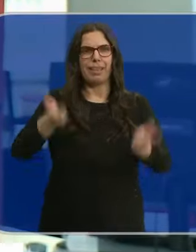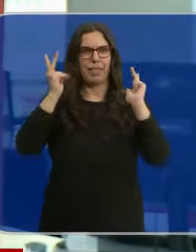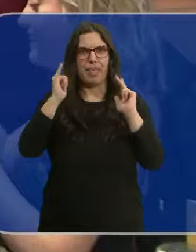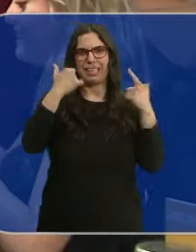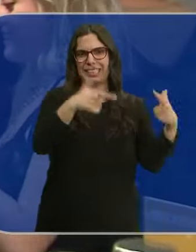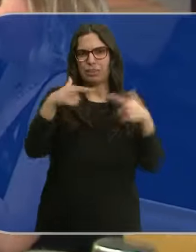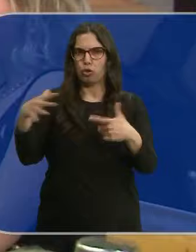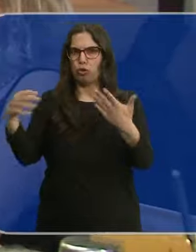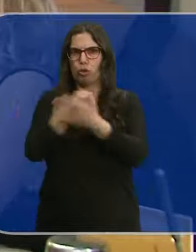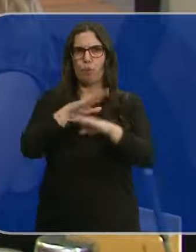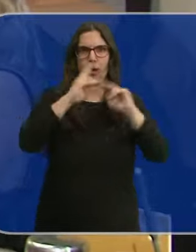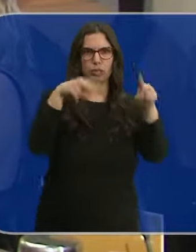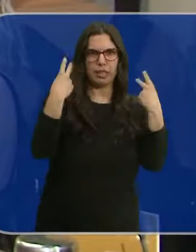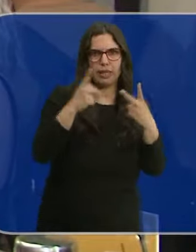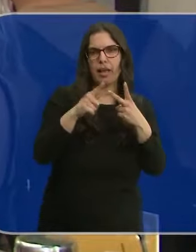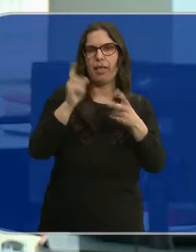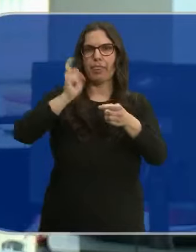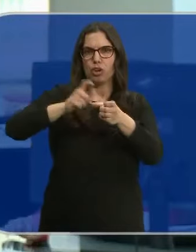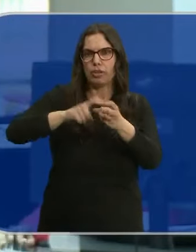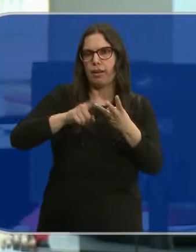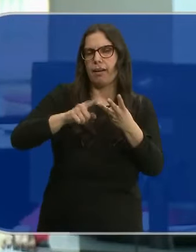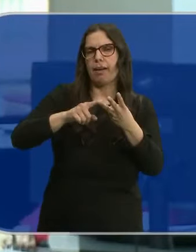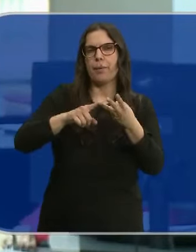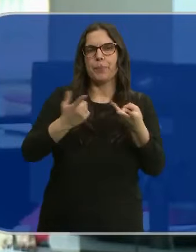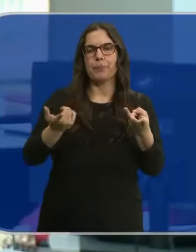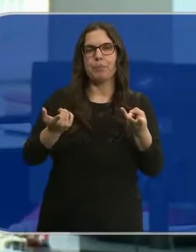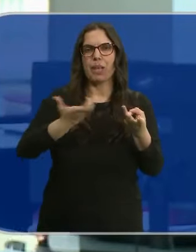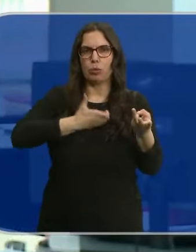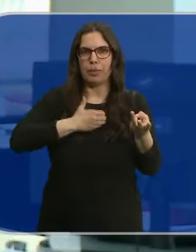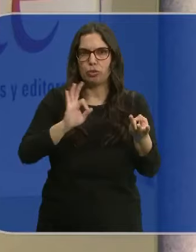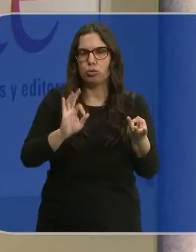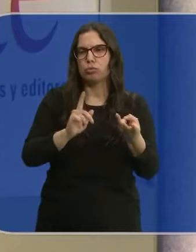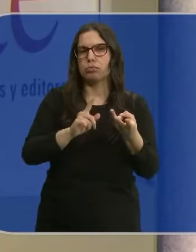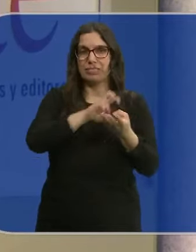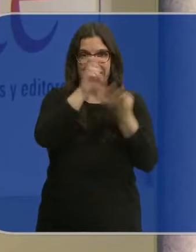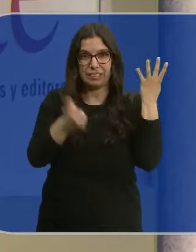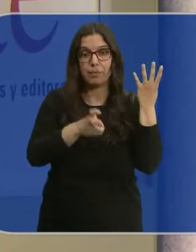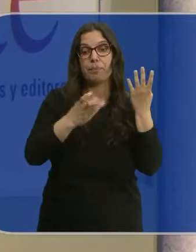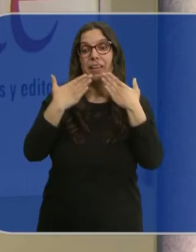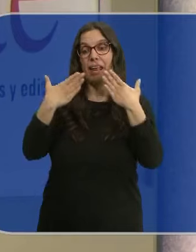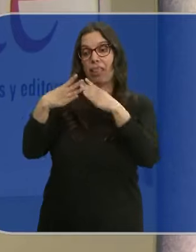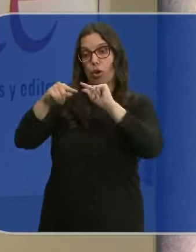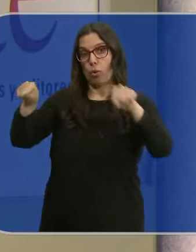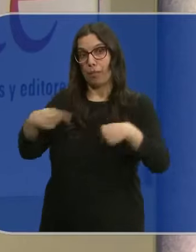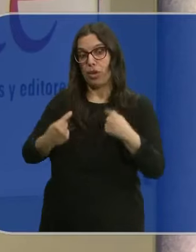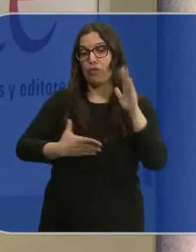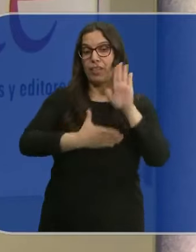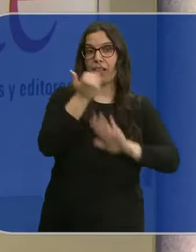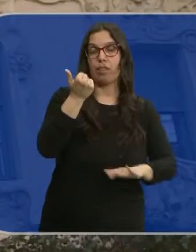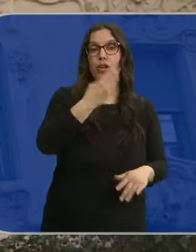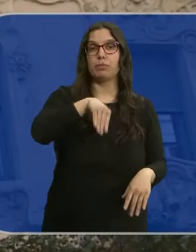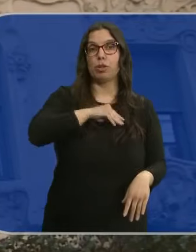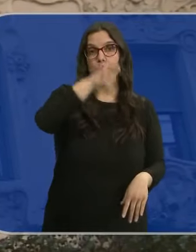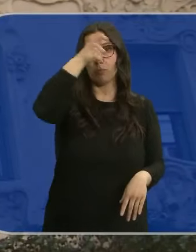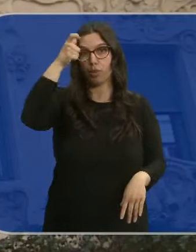todos los sectores, para el sector de hostelería, discotecas, para los ayuntamientos. Gracias a un convenio entre la SGAE y la Federación